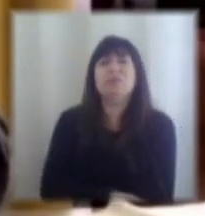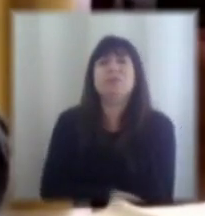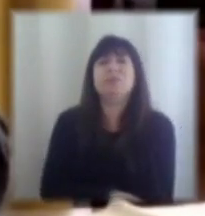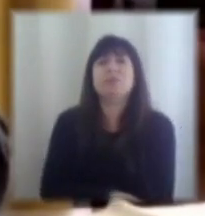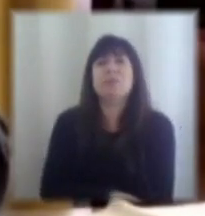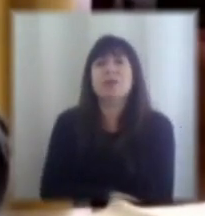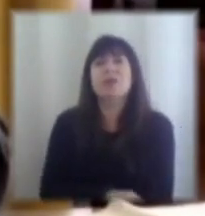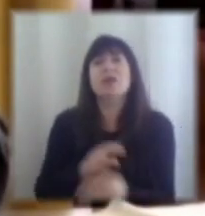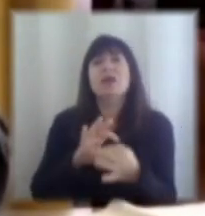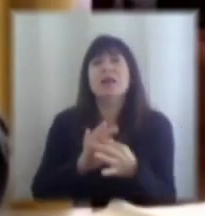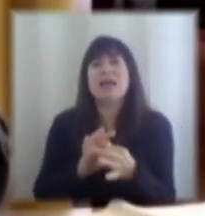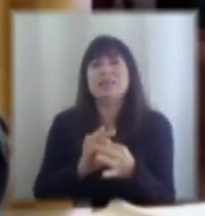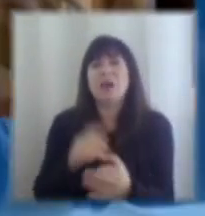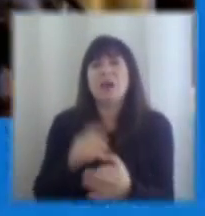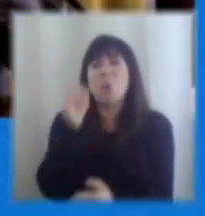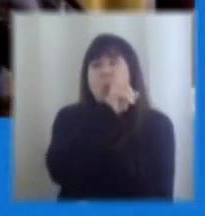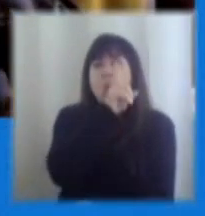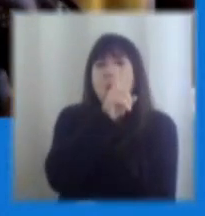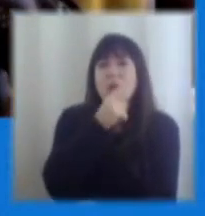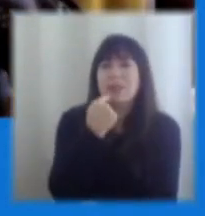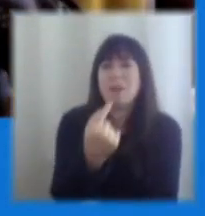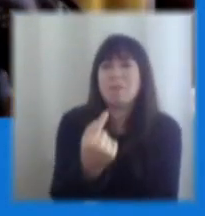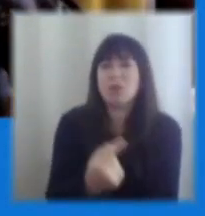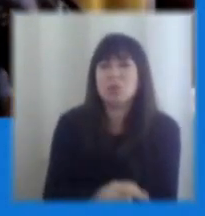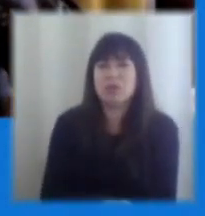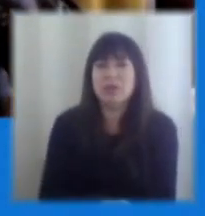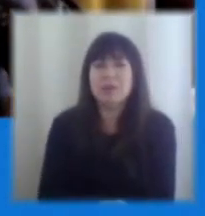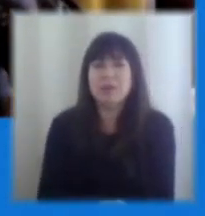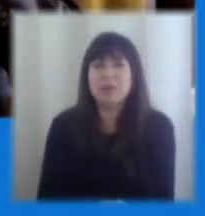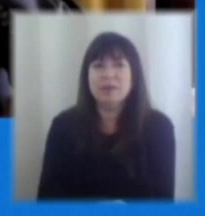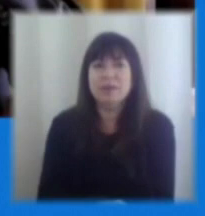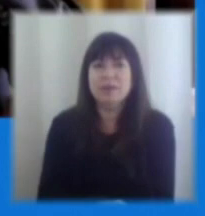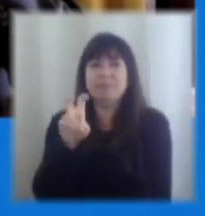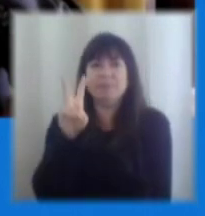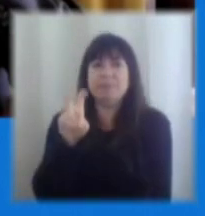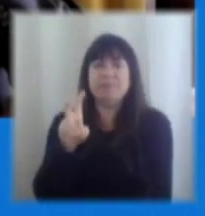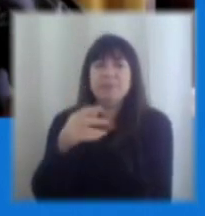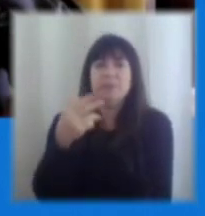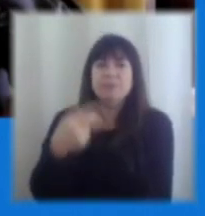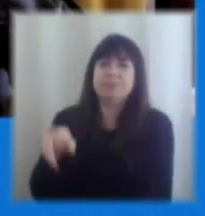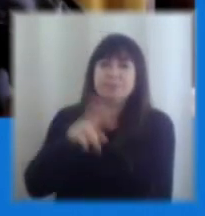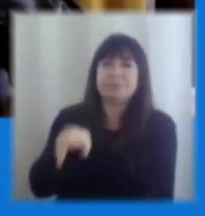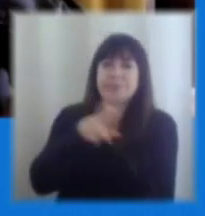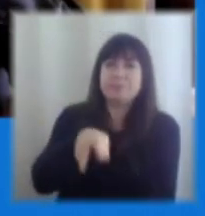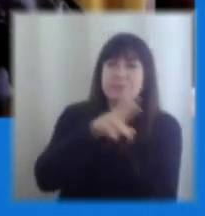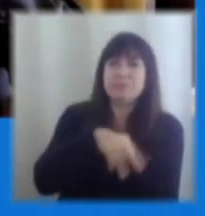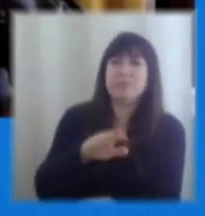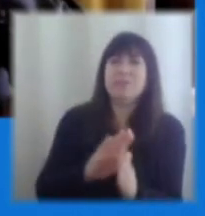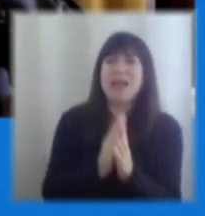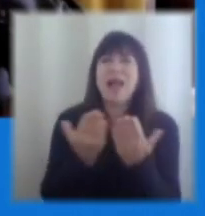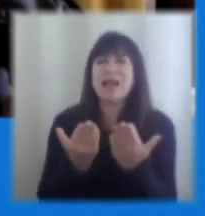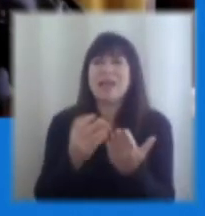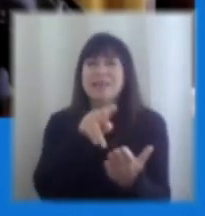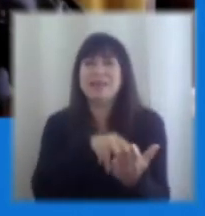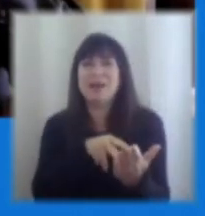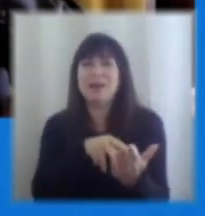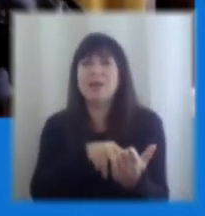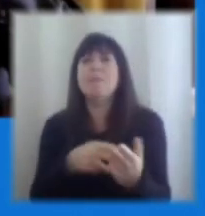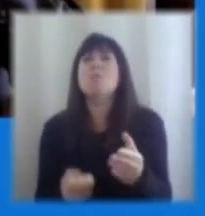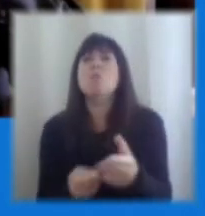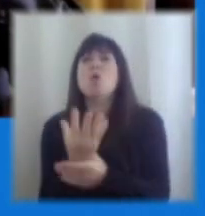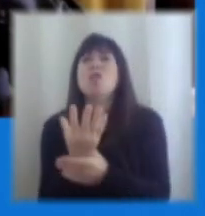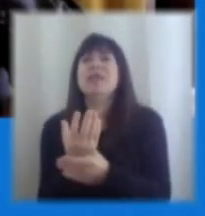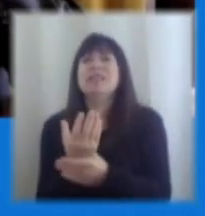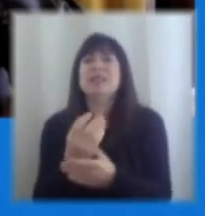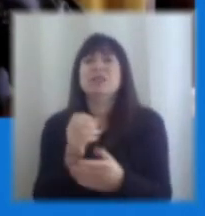Gracias Ministro y la última pregunta no puedo dejar de hacerla porque es un tema que ha sido recurrente en nuestra agenda como SOFOFA que es el de la modernización del Estado además se vincula